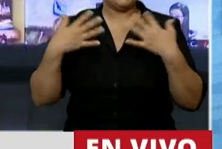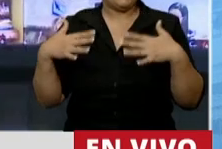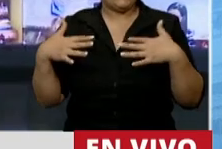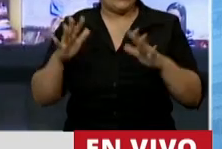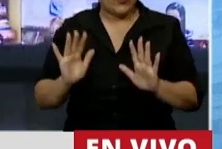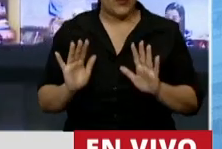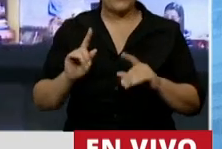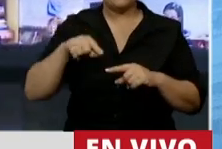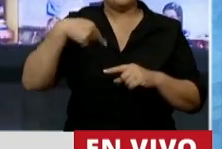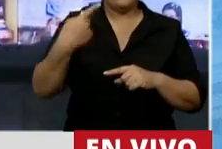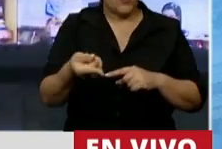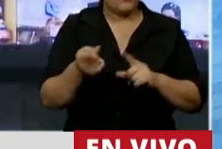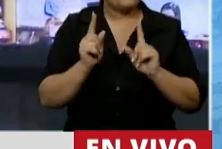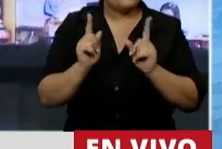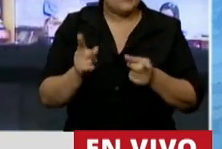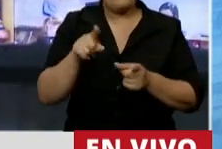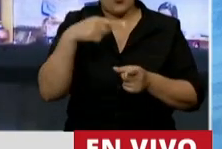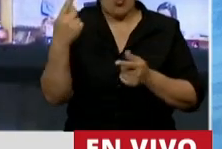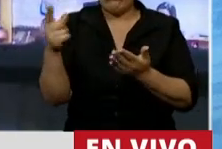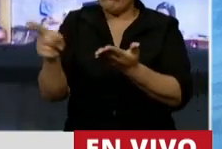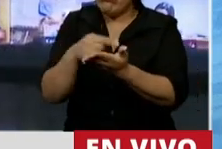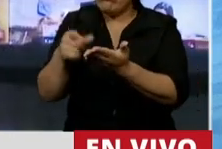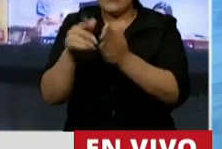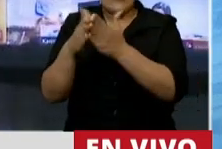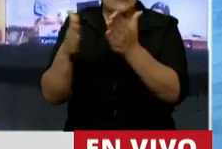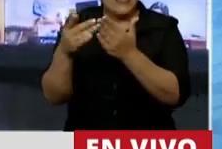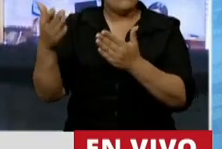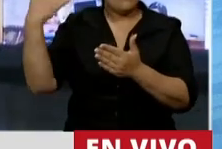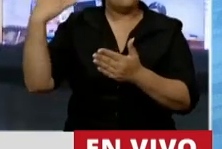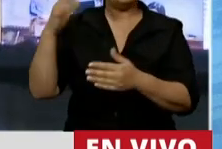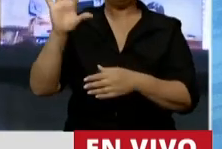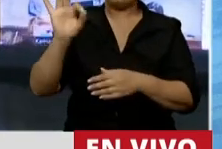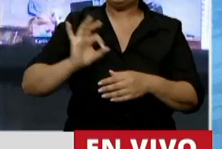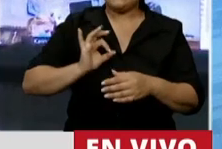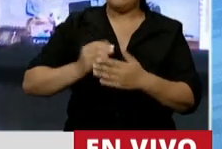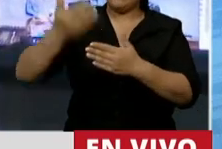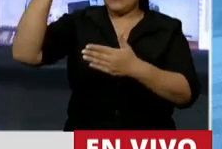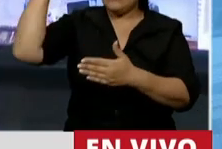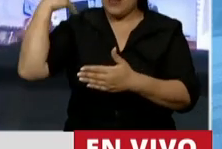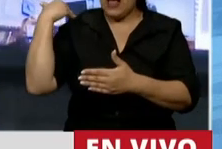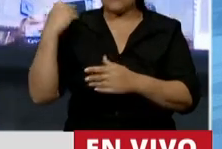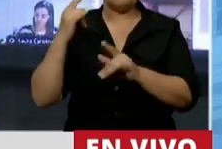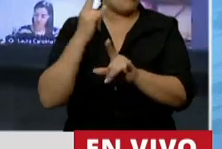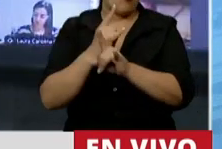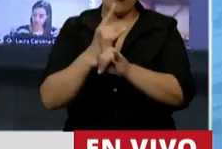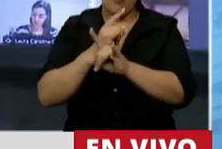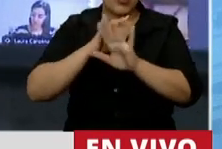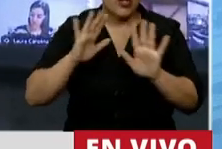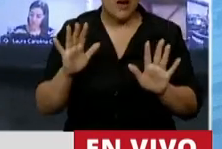Y después hay también alguna otra página interesante hace 50 años que como siempre